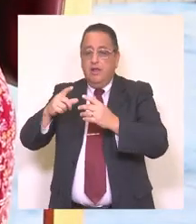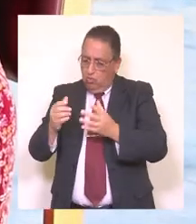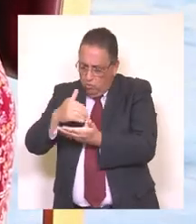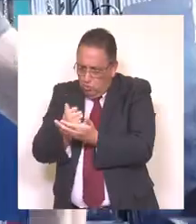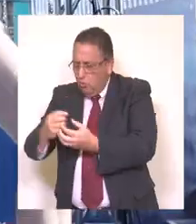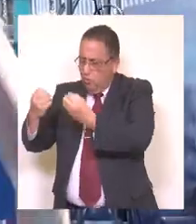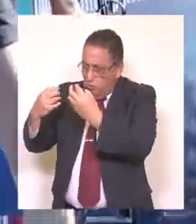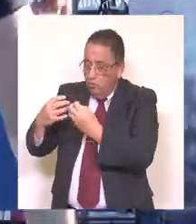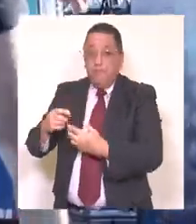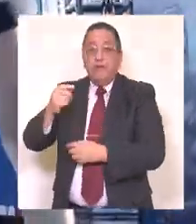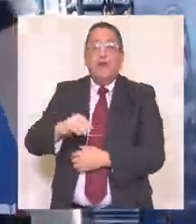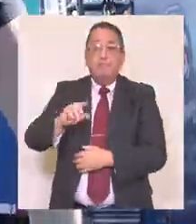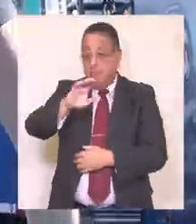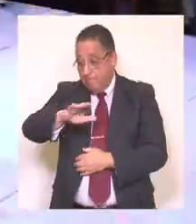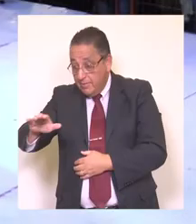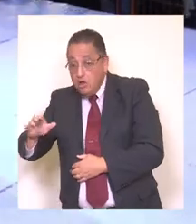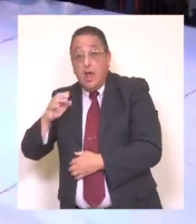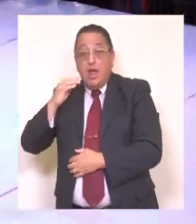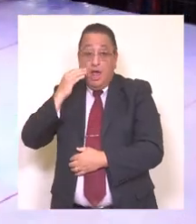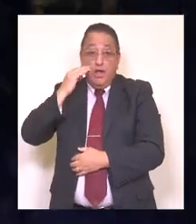principalmente para nuestros adolescentes y niños.